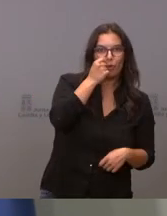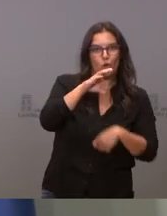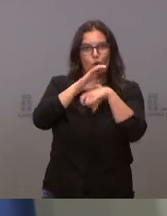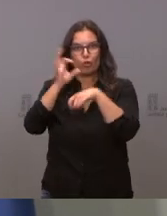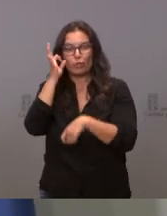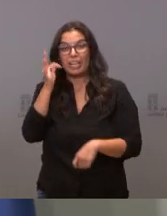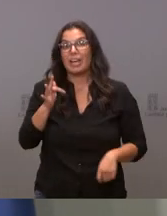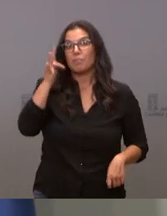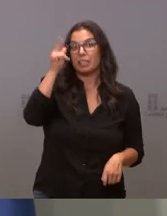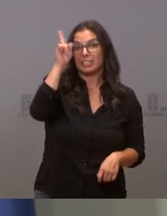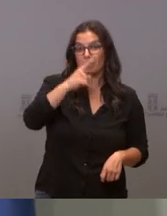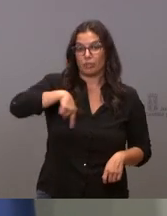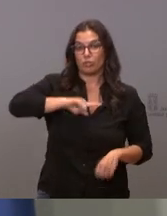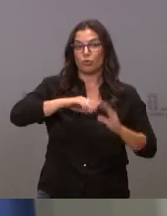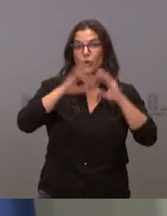nuestro acuerdo de gobierno